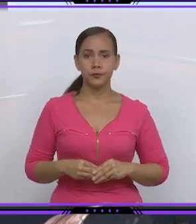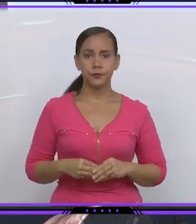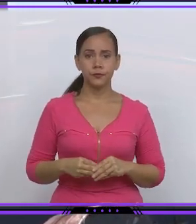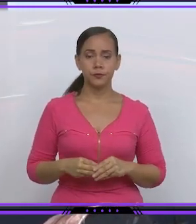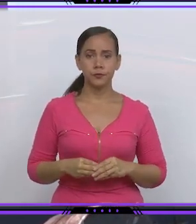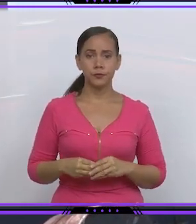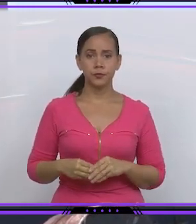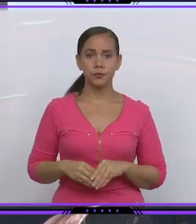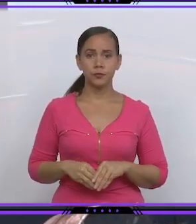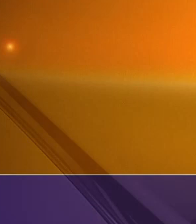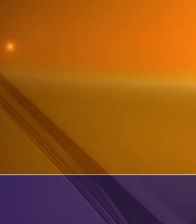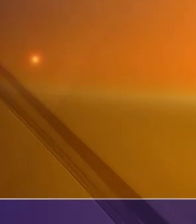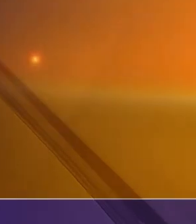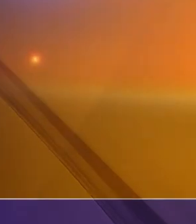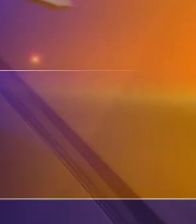Sistema Informativo.